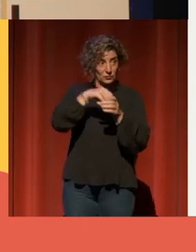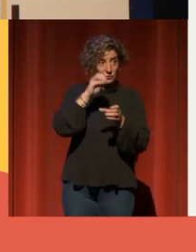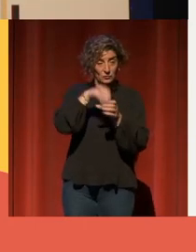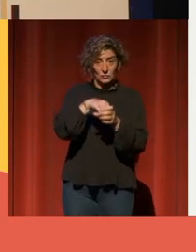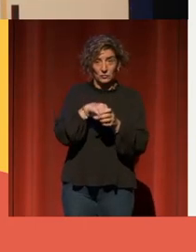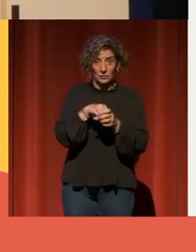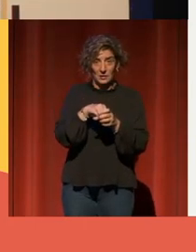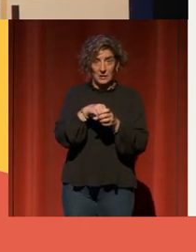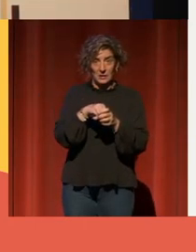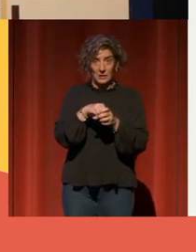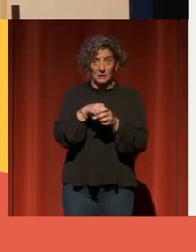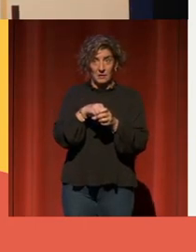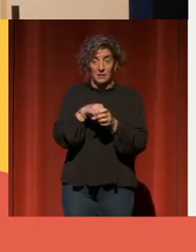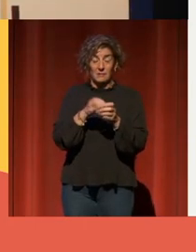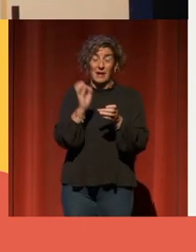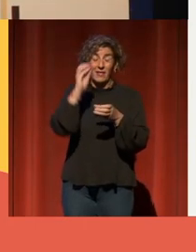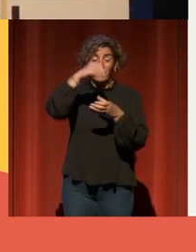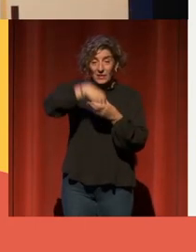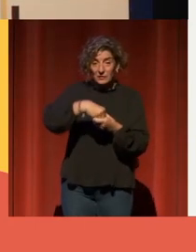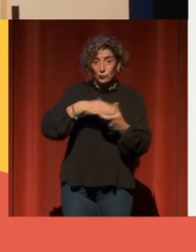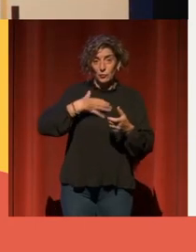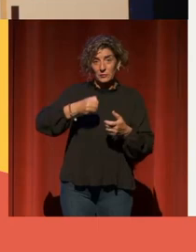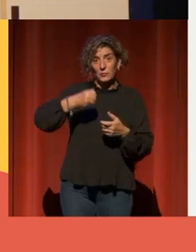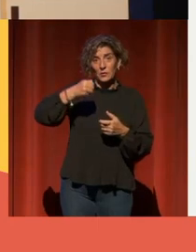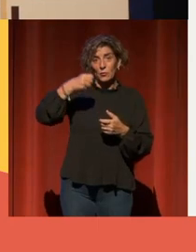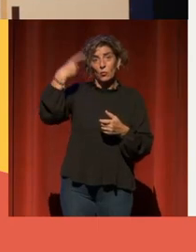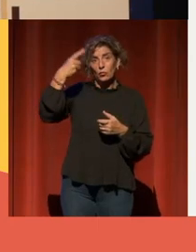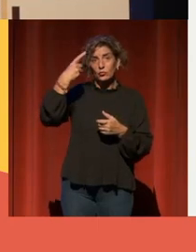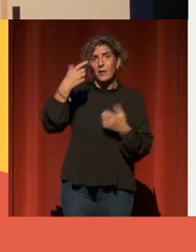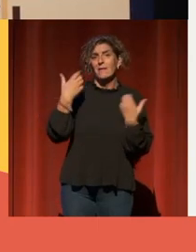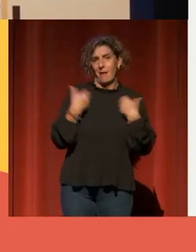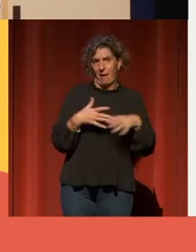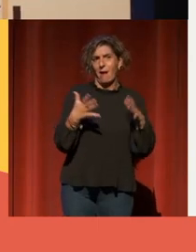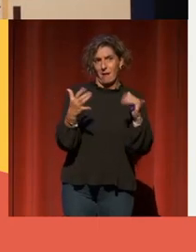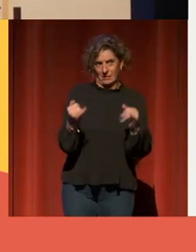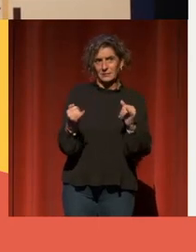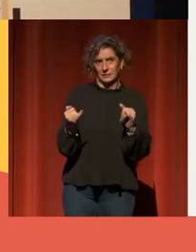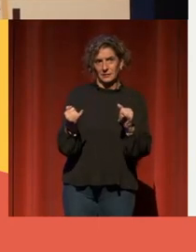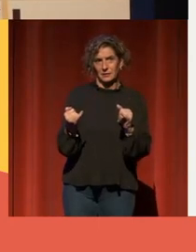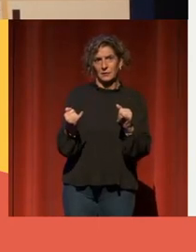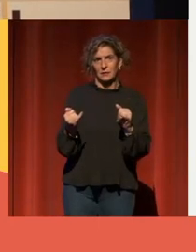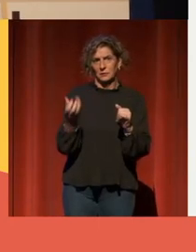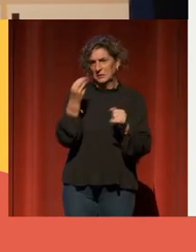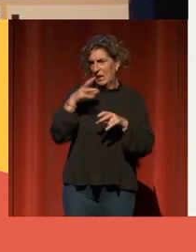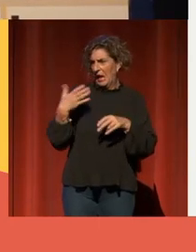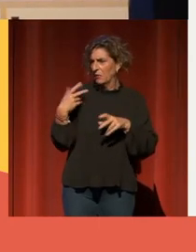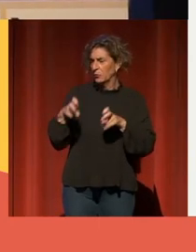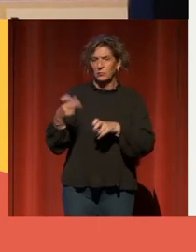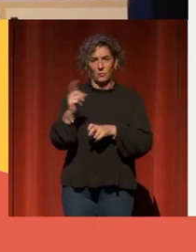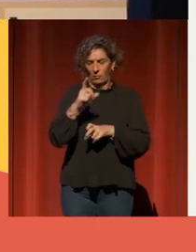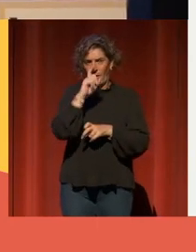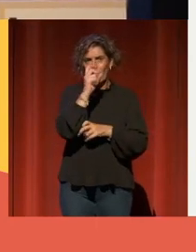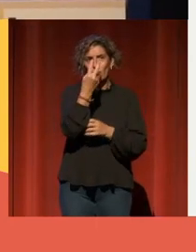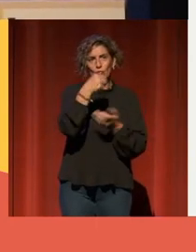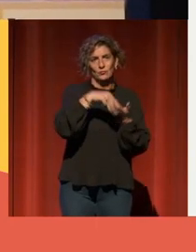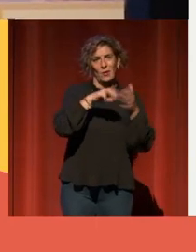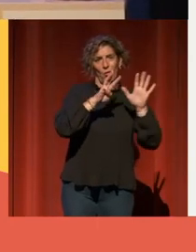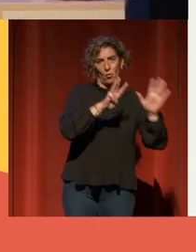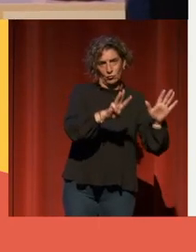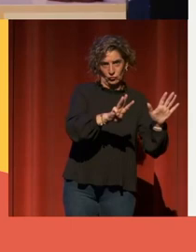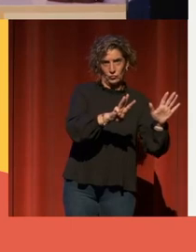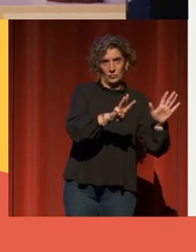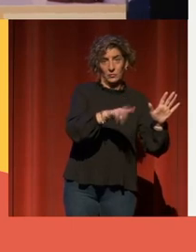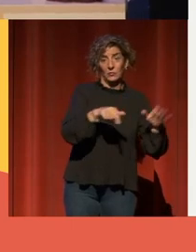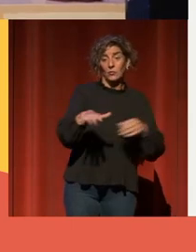para el patrimonio cultural ya existe. Existe en realidad desde el 2008. Y es de todos los espacios de